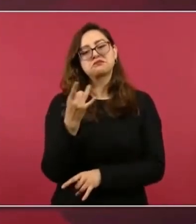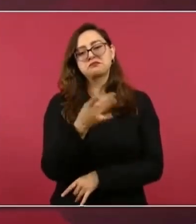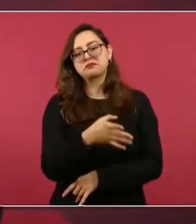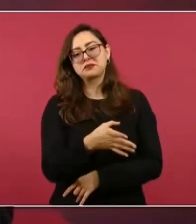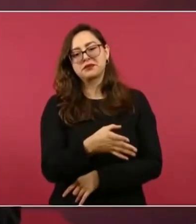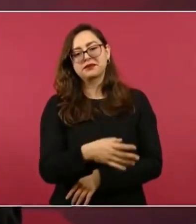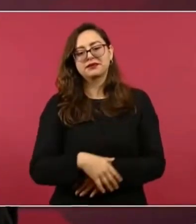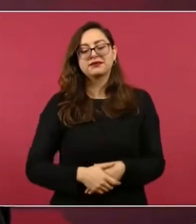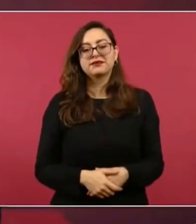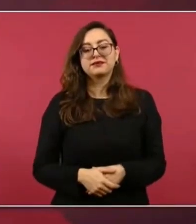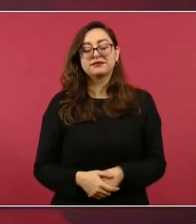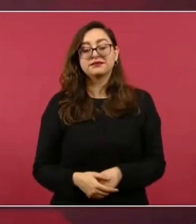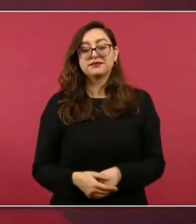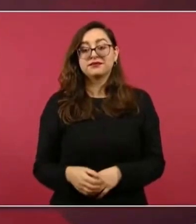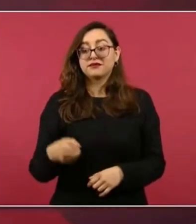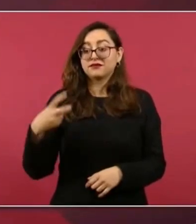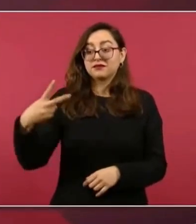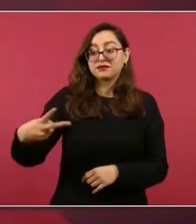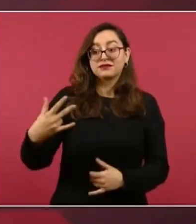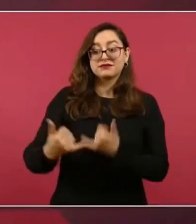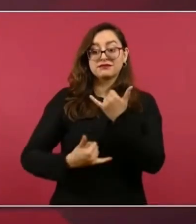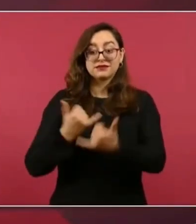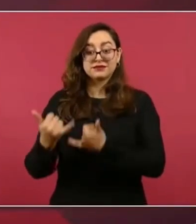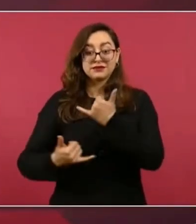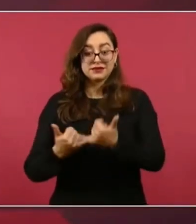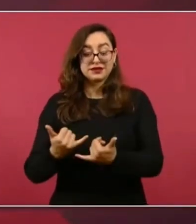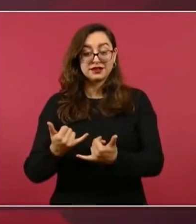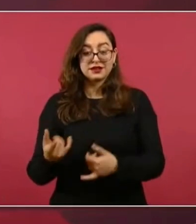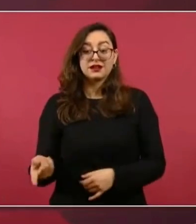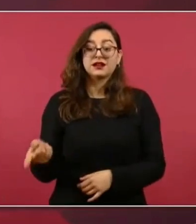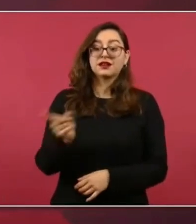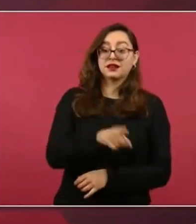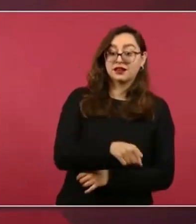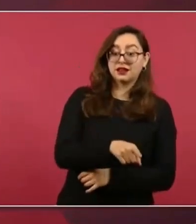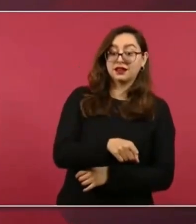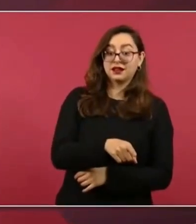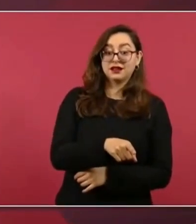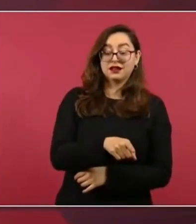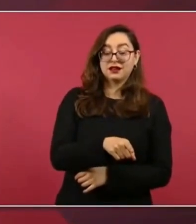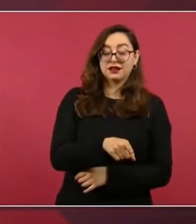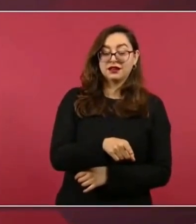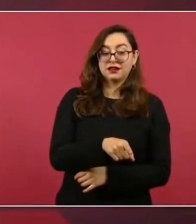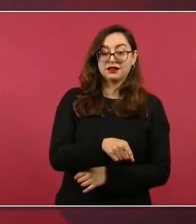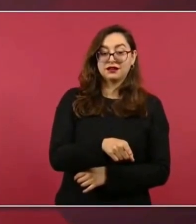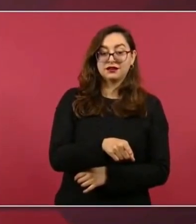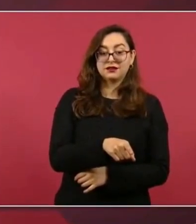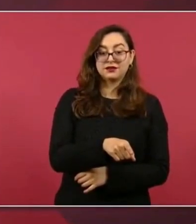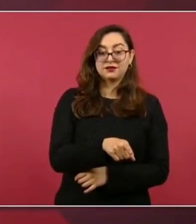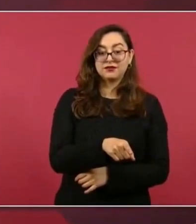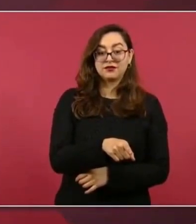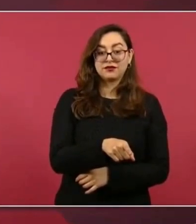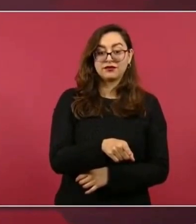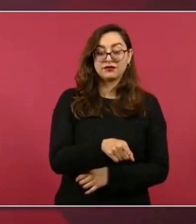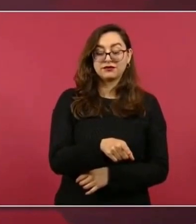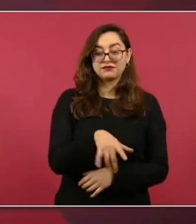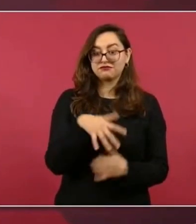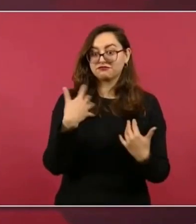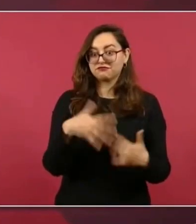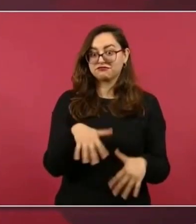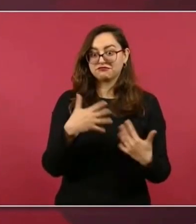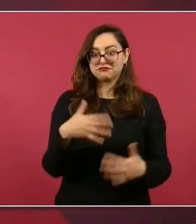Pero si de los dos hacen la hazaña,